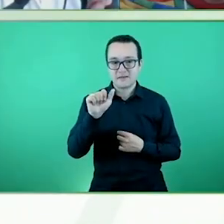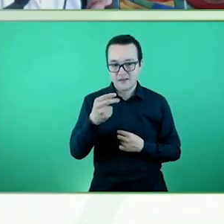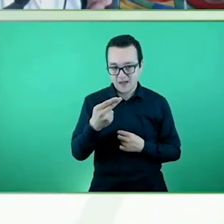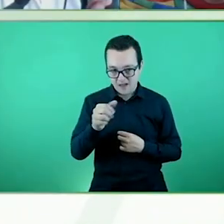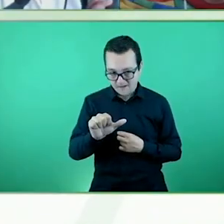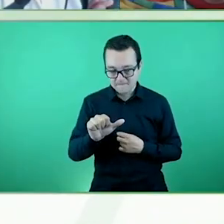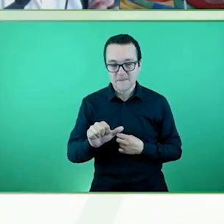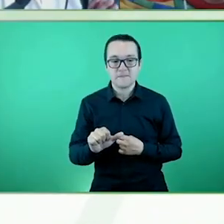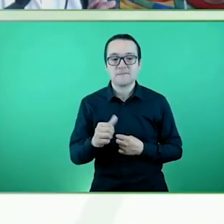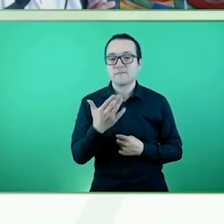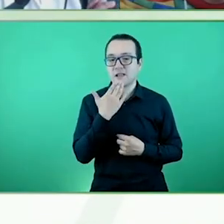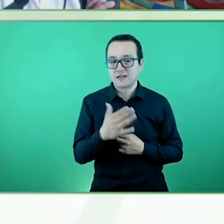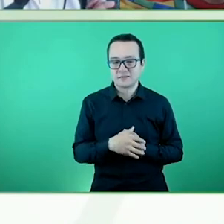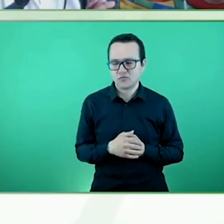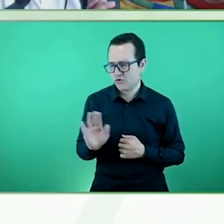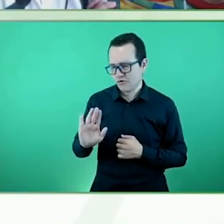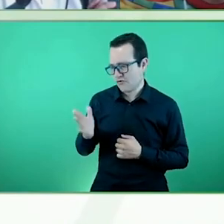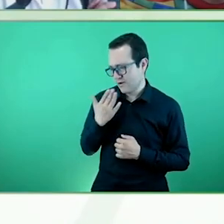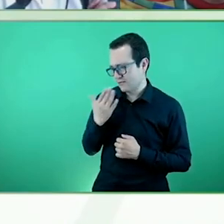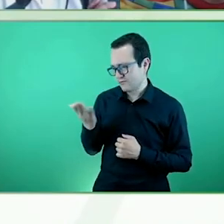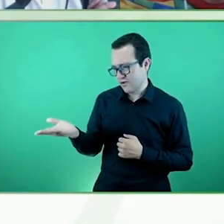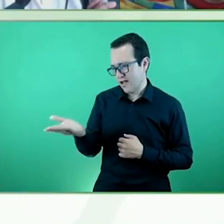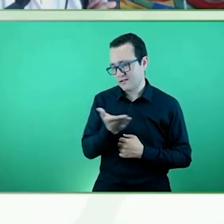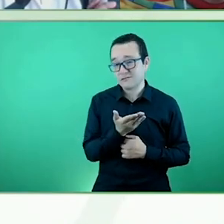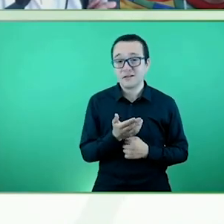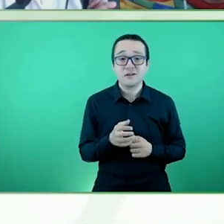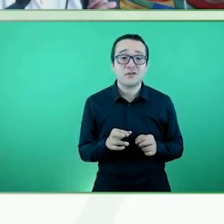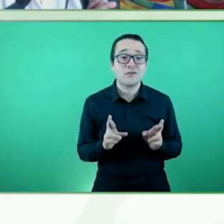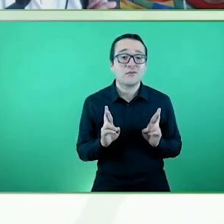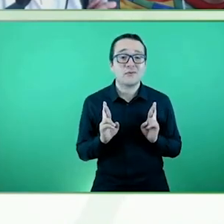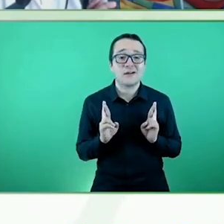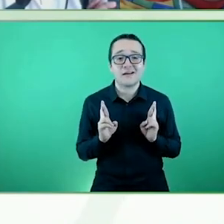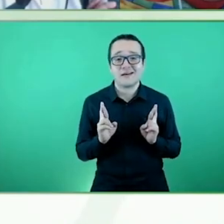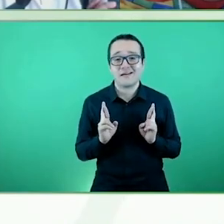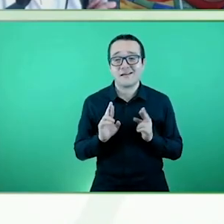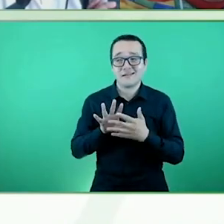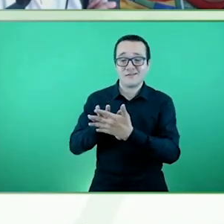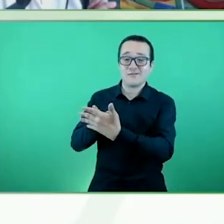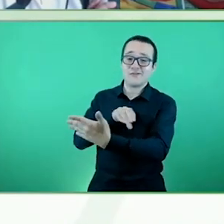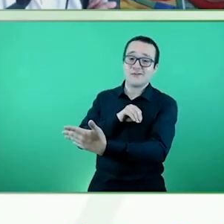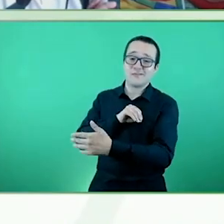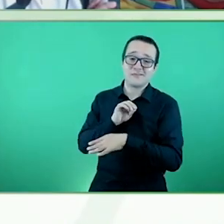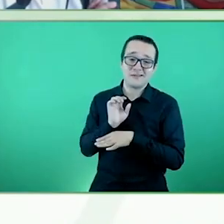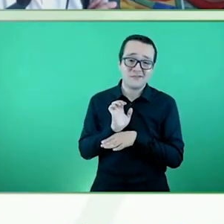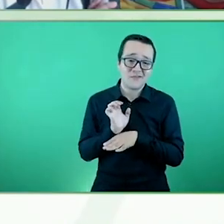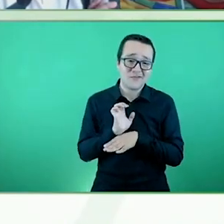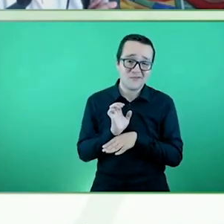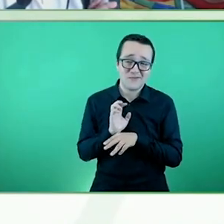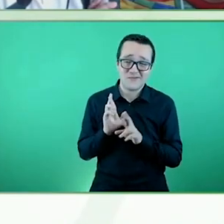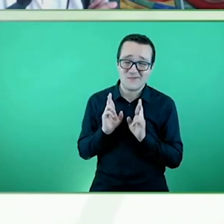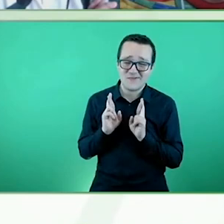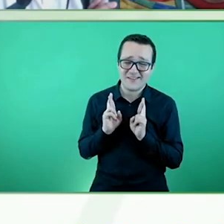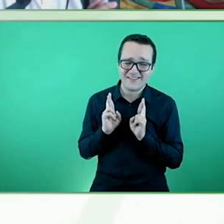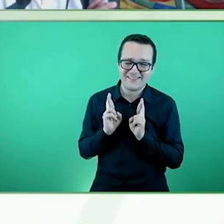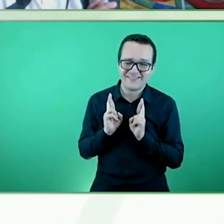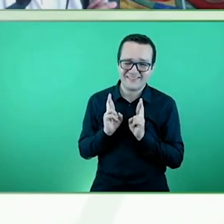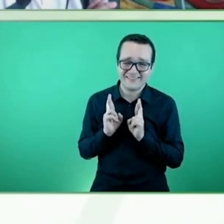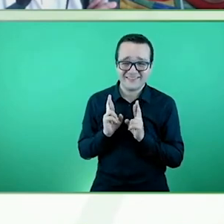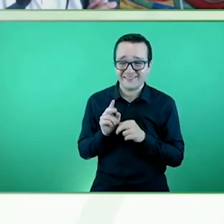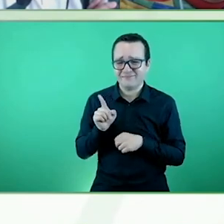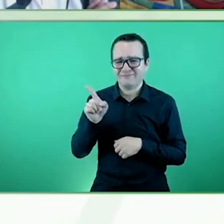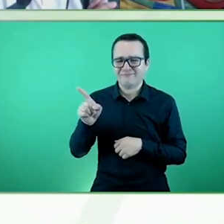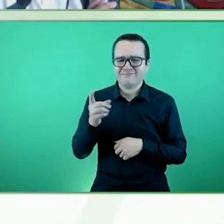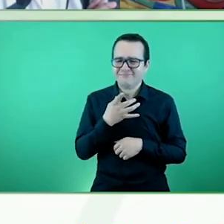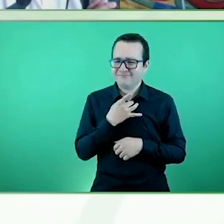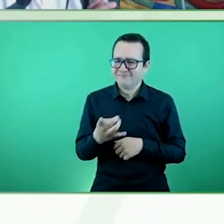Les digo, ojalá pudiéramos tener esto en Ecuador. Sería un buen día. Realmente es muy interesante esto. Después te haré